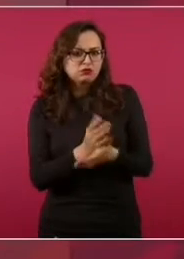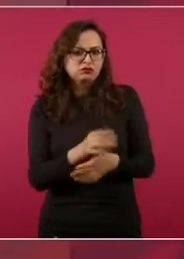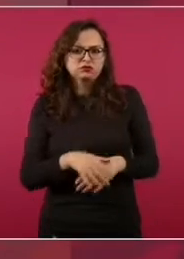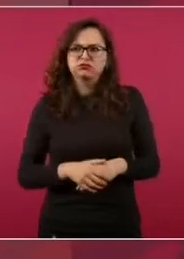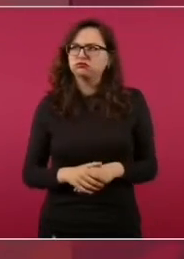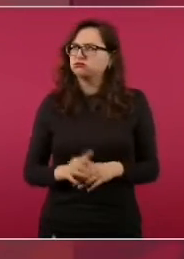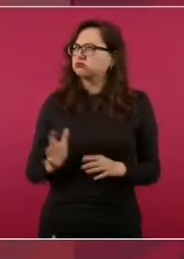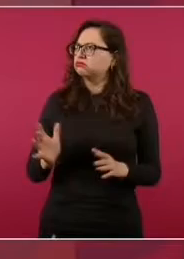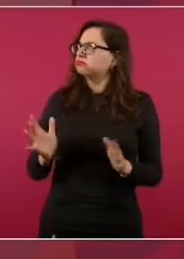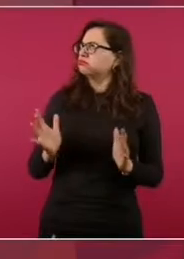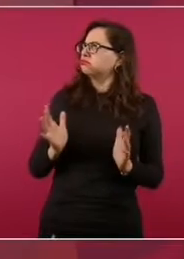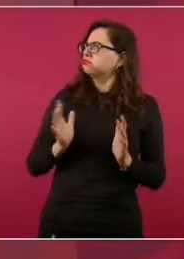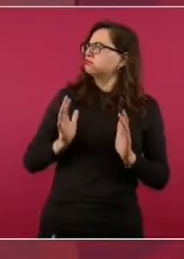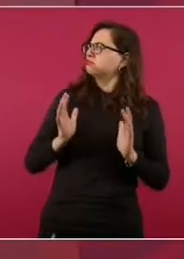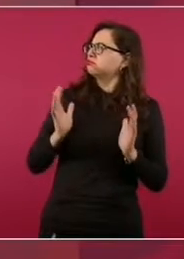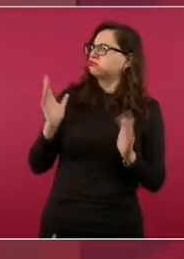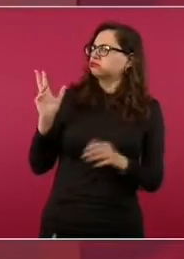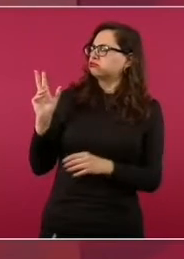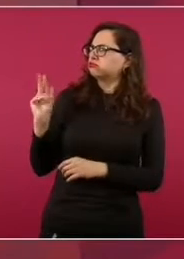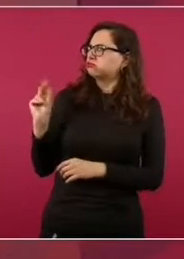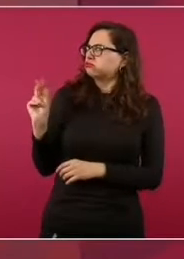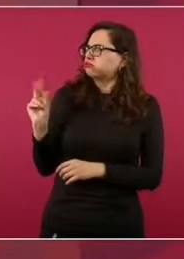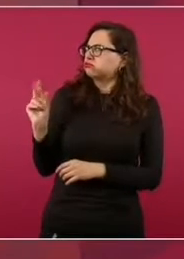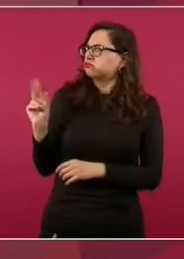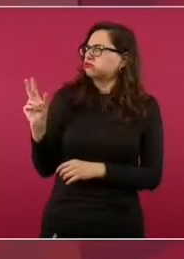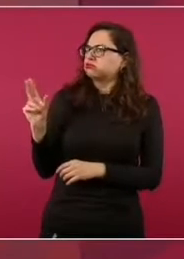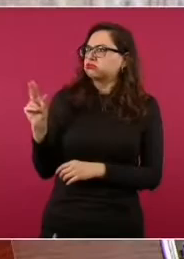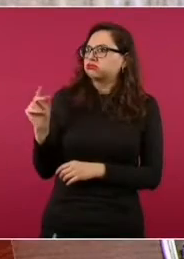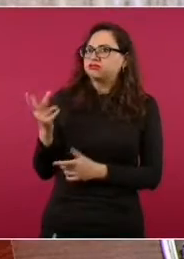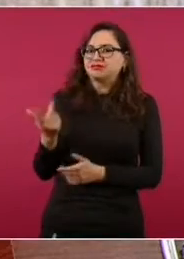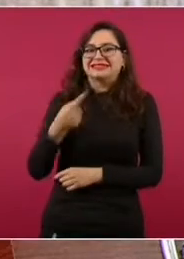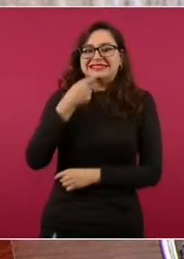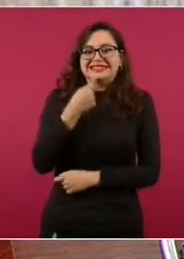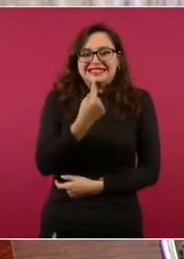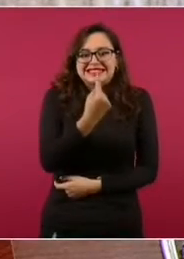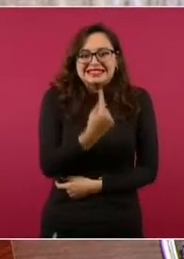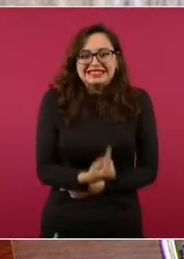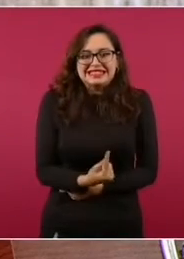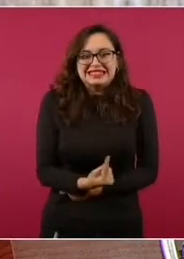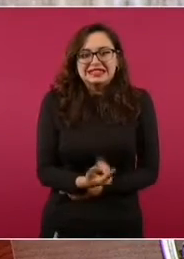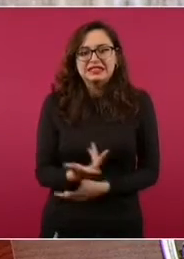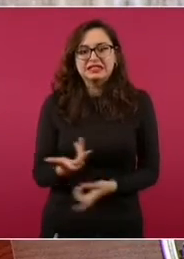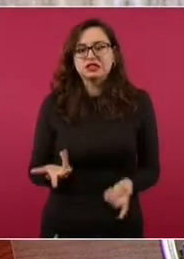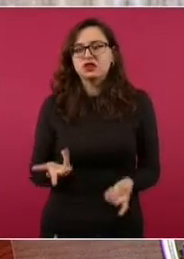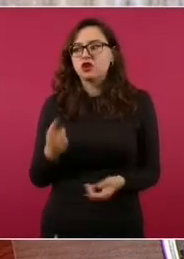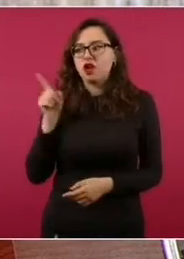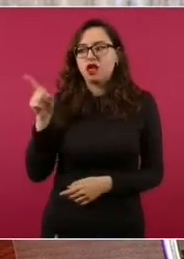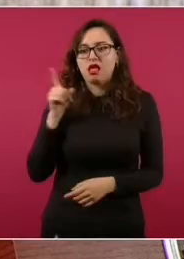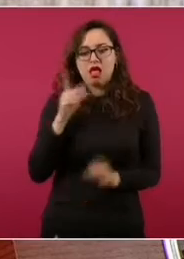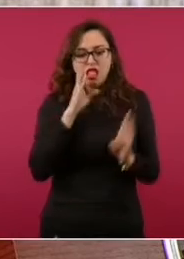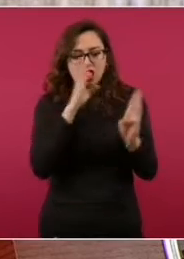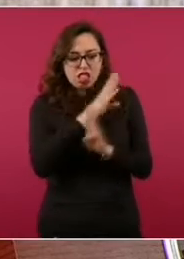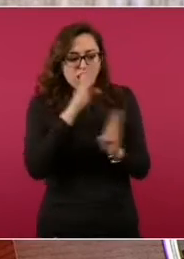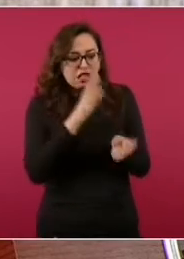No, pero un niño sacando la información